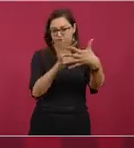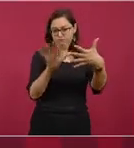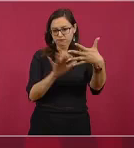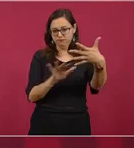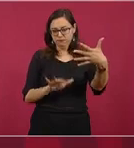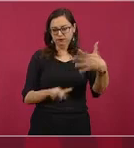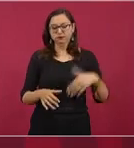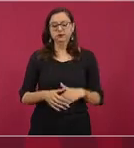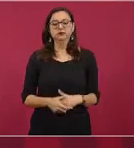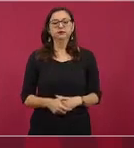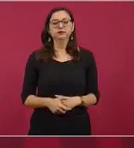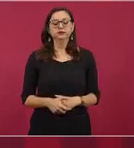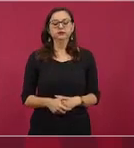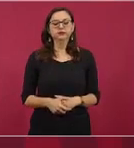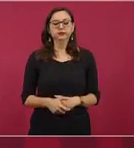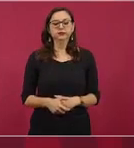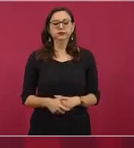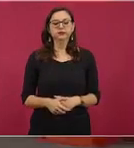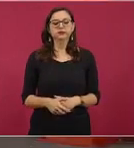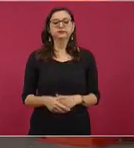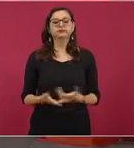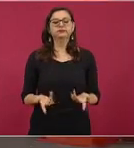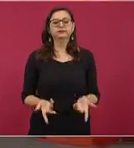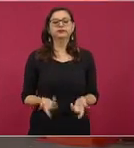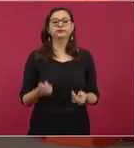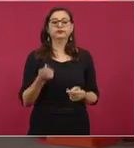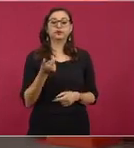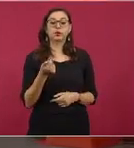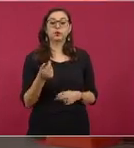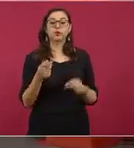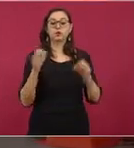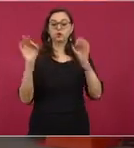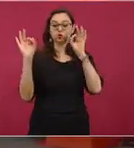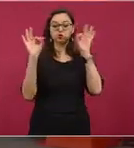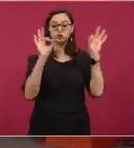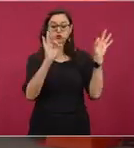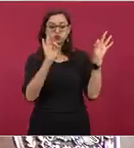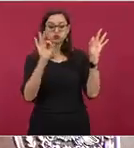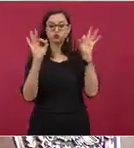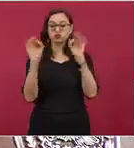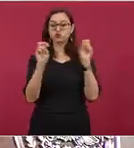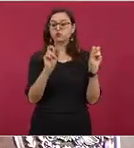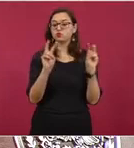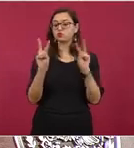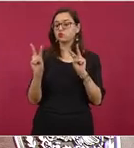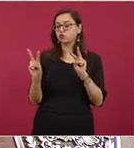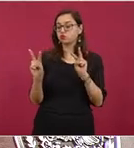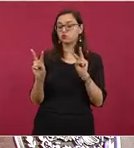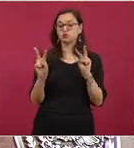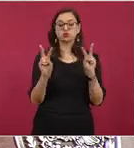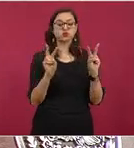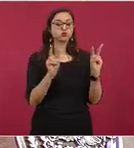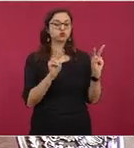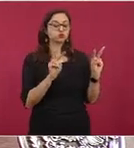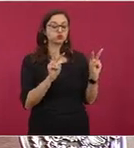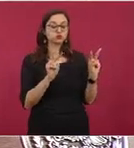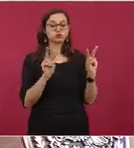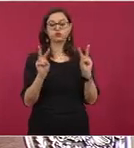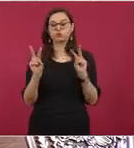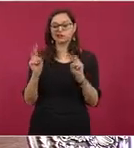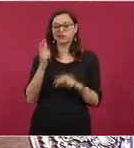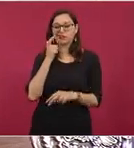Y voltean a ver así, y luego así, porque está el otro, y van leyendo.